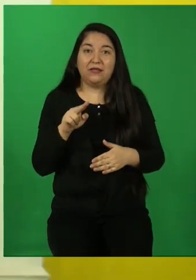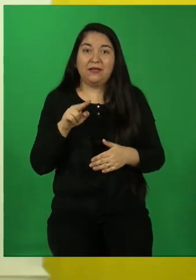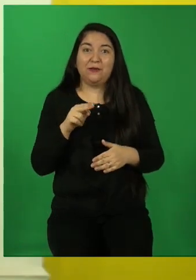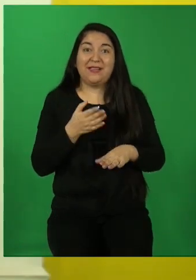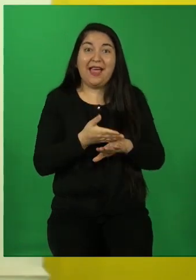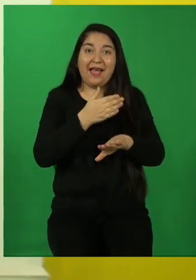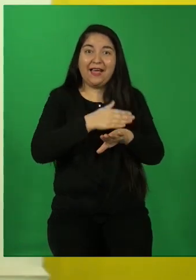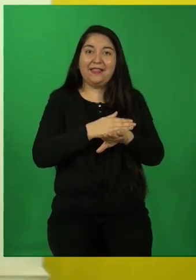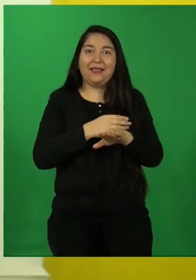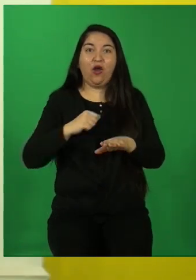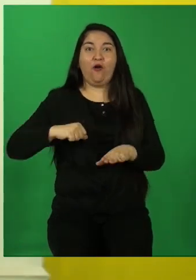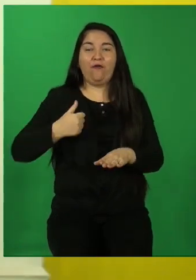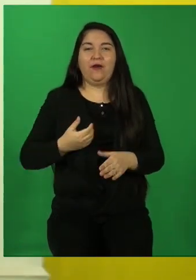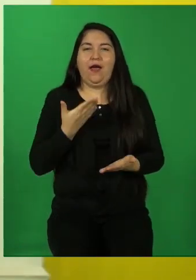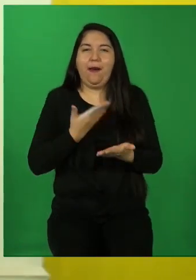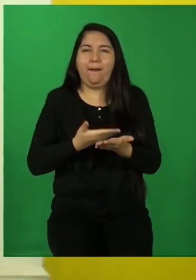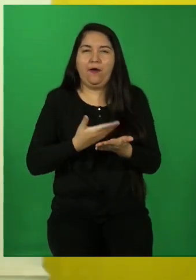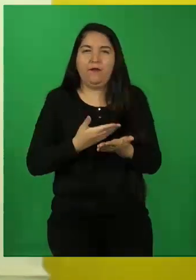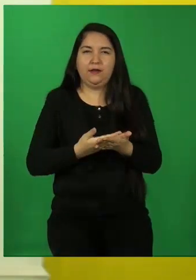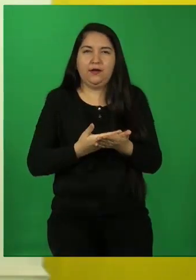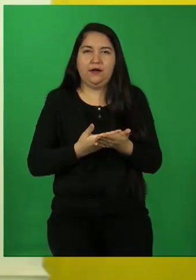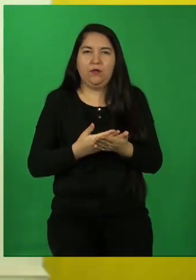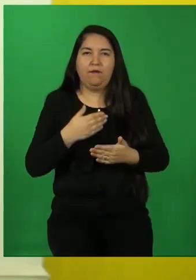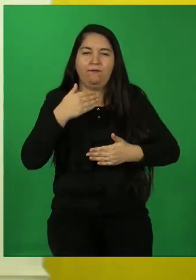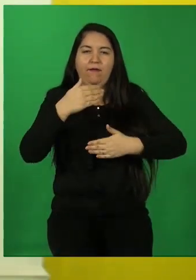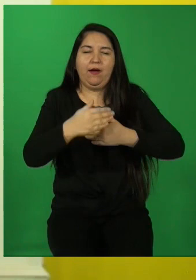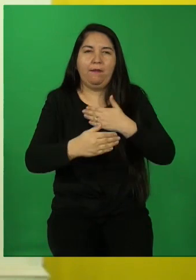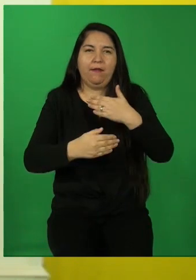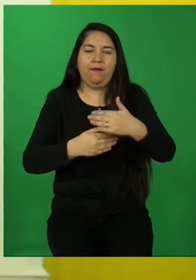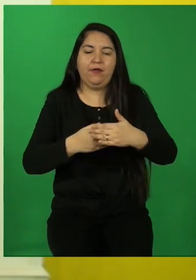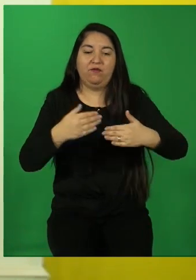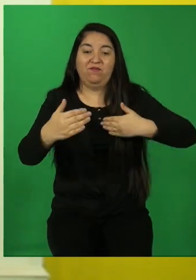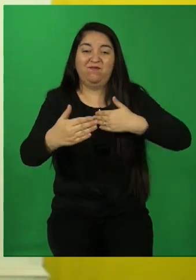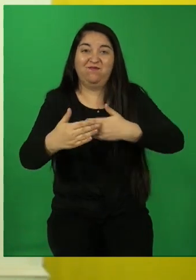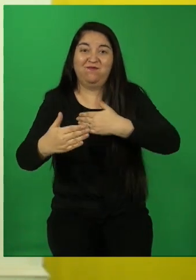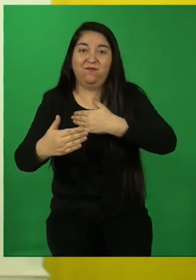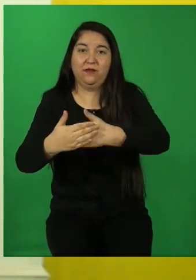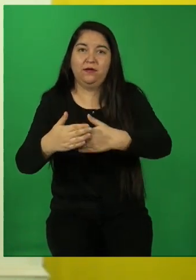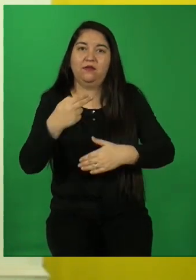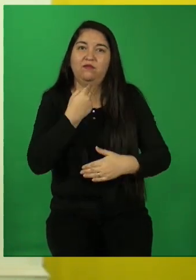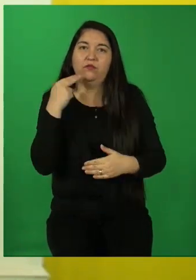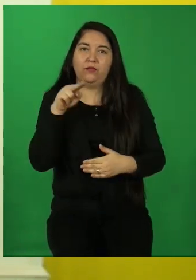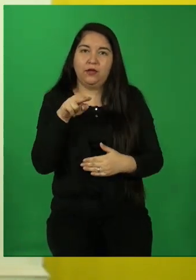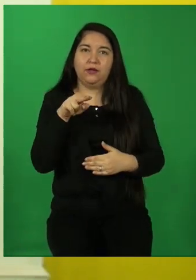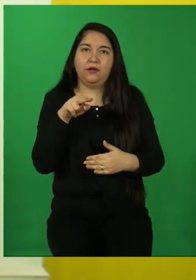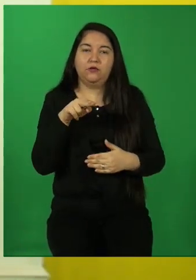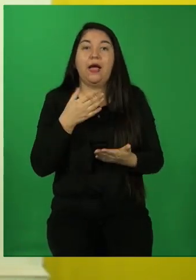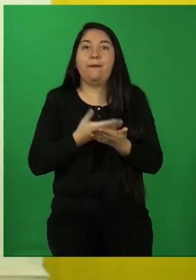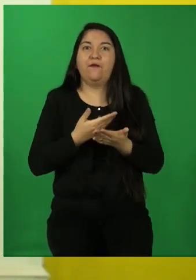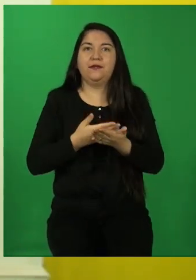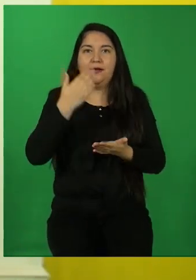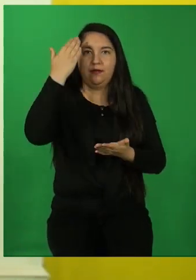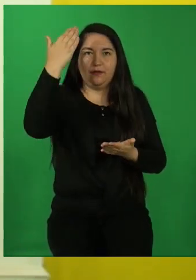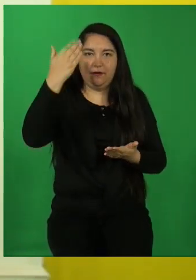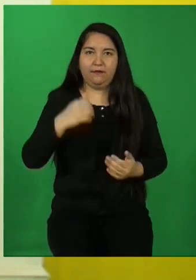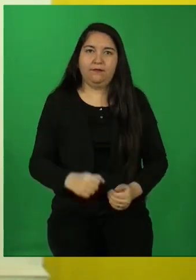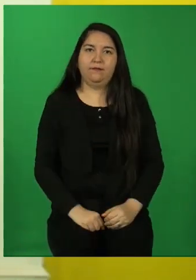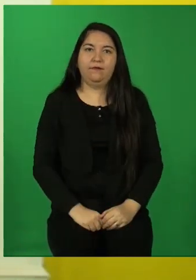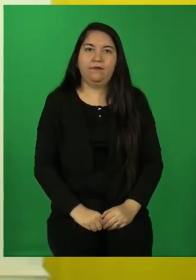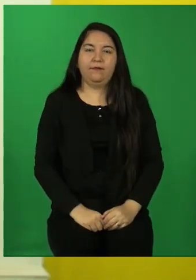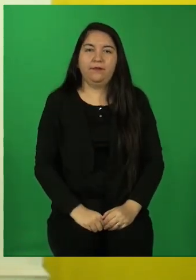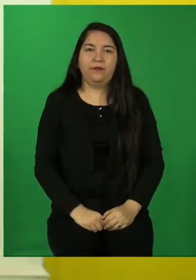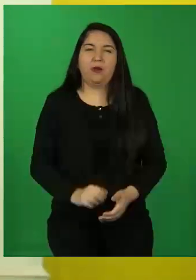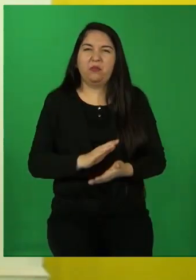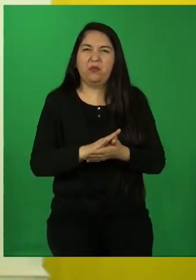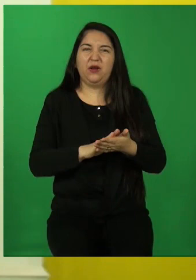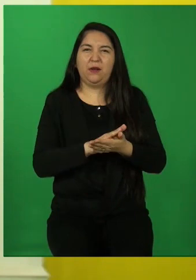que avanza un día, es un día que estamos más cerca de nuestra muerte. Por ejemplo, si